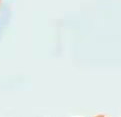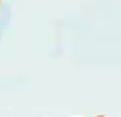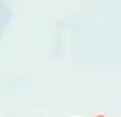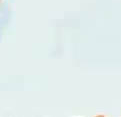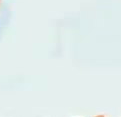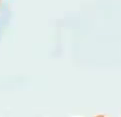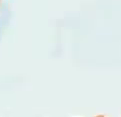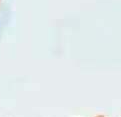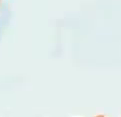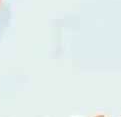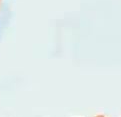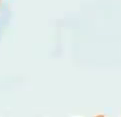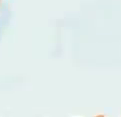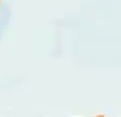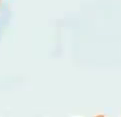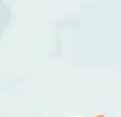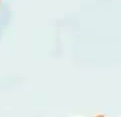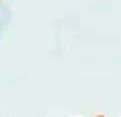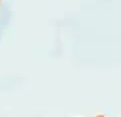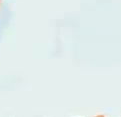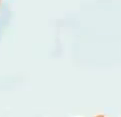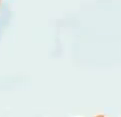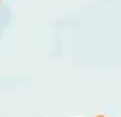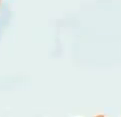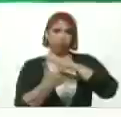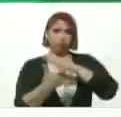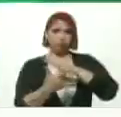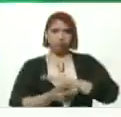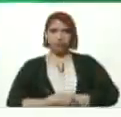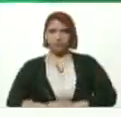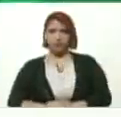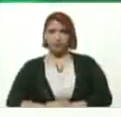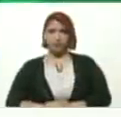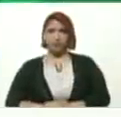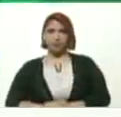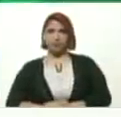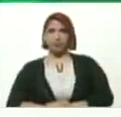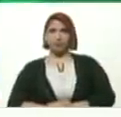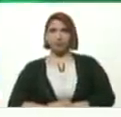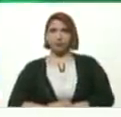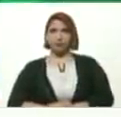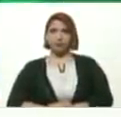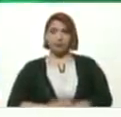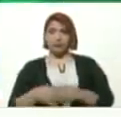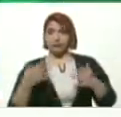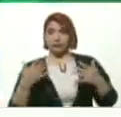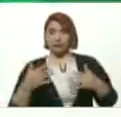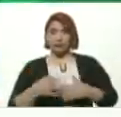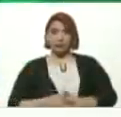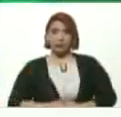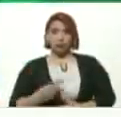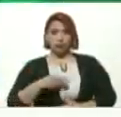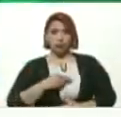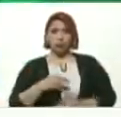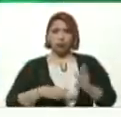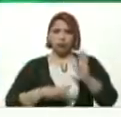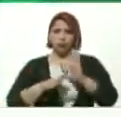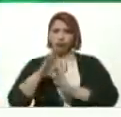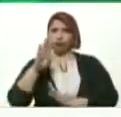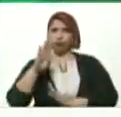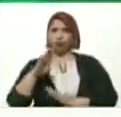Escuelas para la soberanía Tecnológica Ahí papá Vamos avanzando